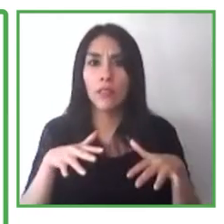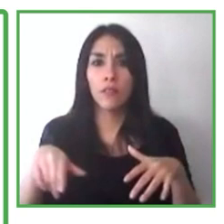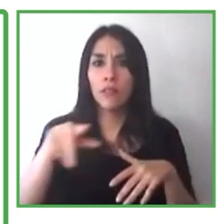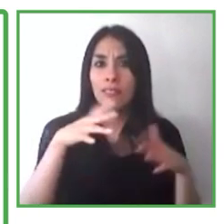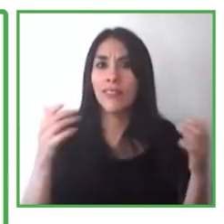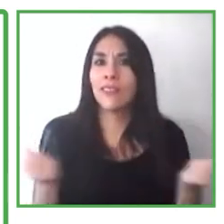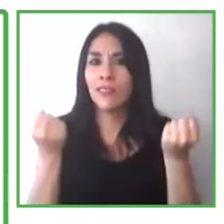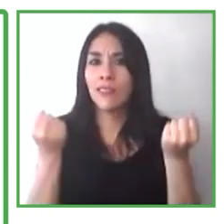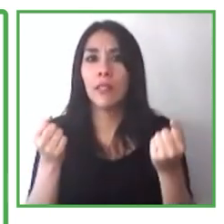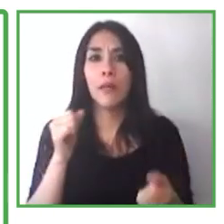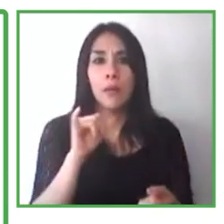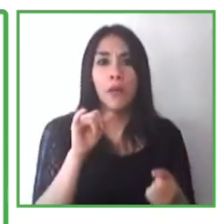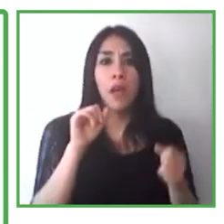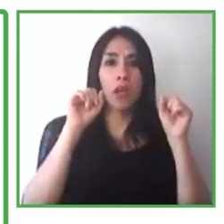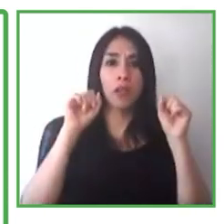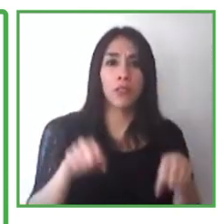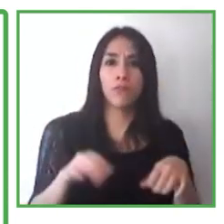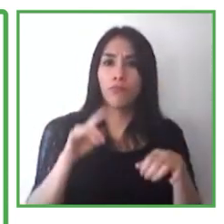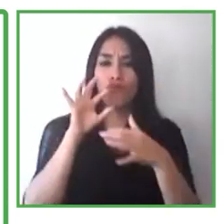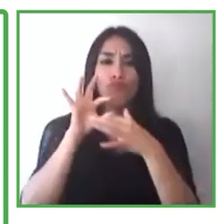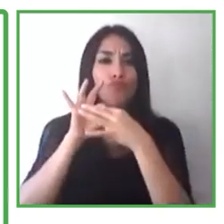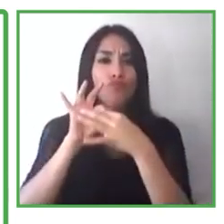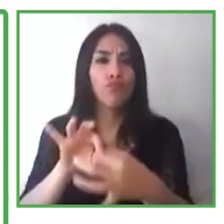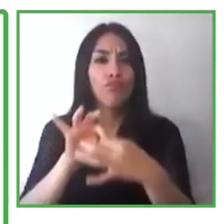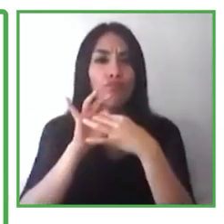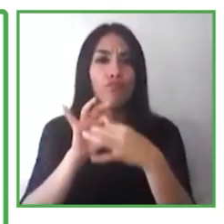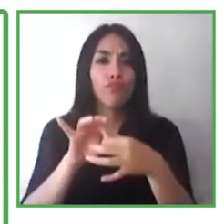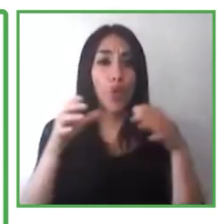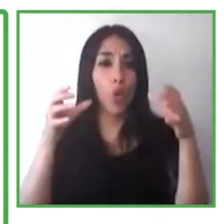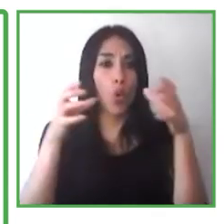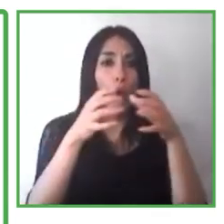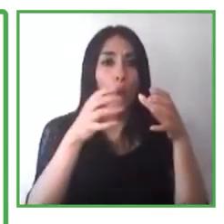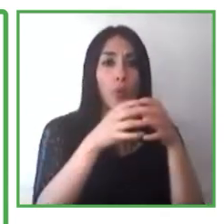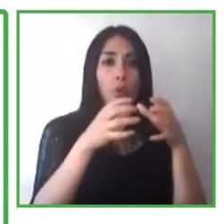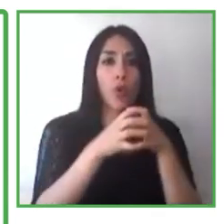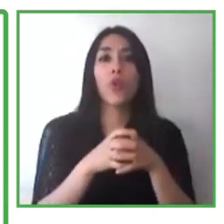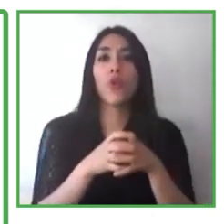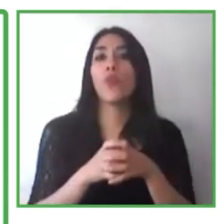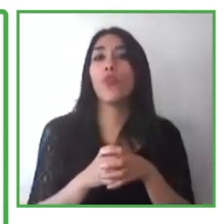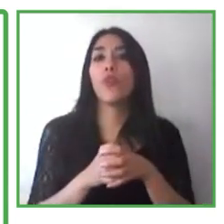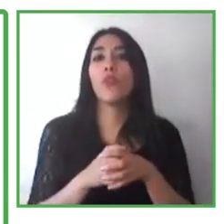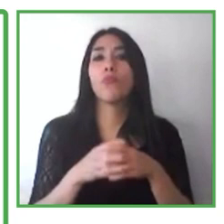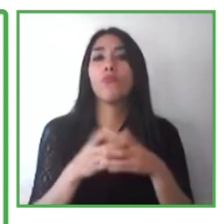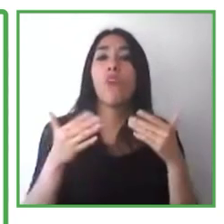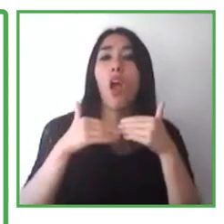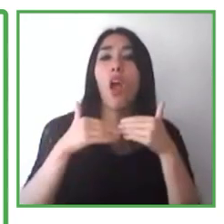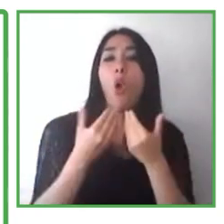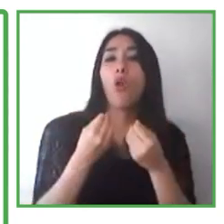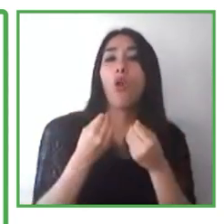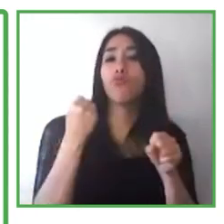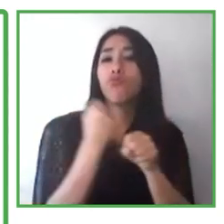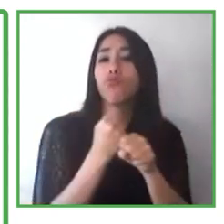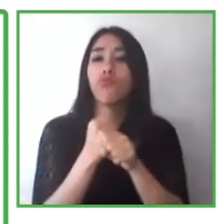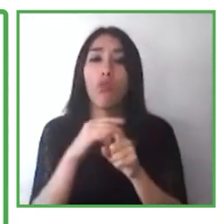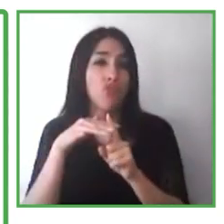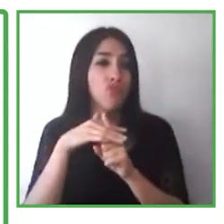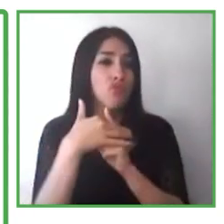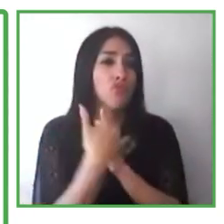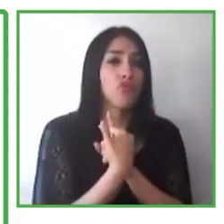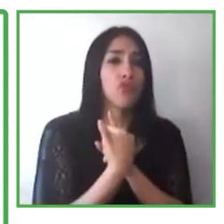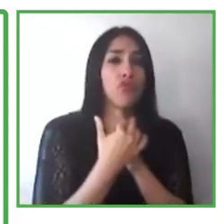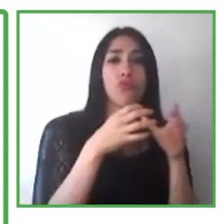intentar conectarse con los equipos ejecutivos, y se pueden tener éxito en crear